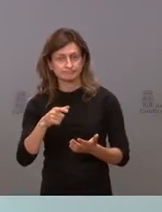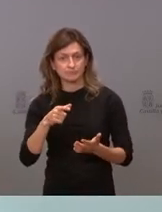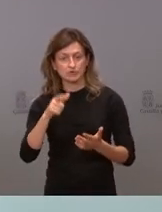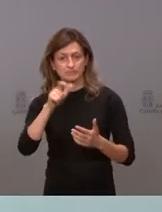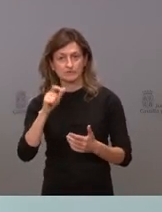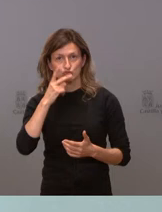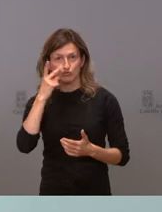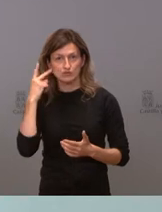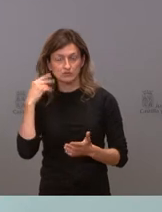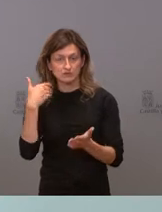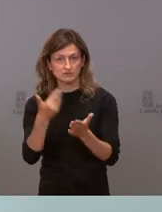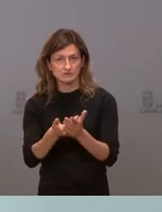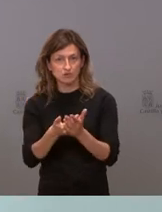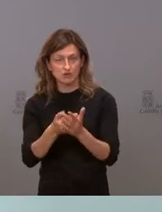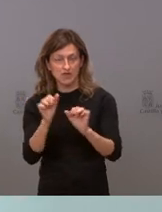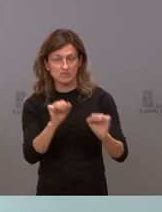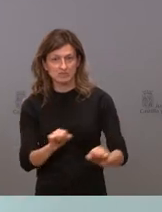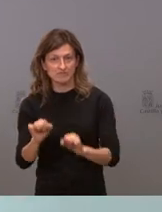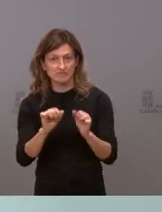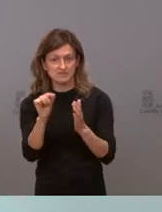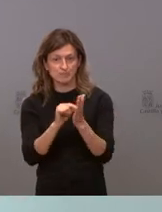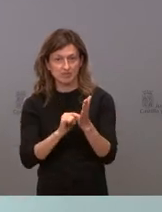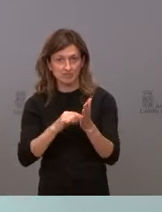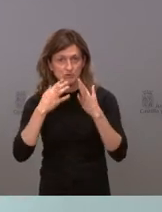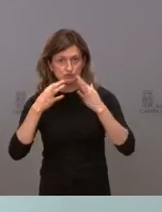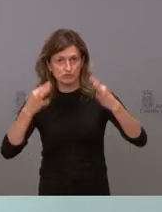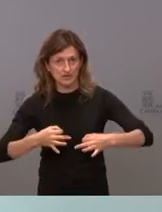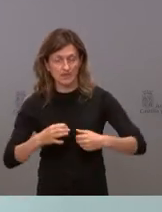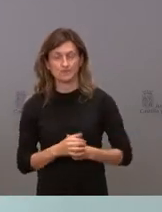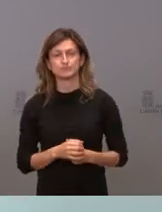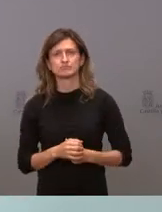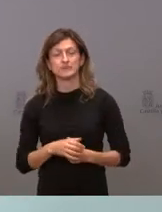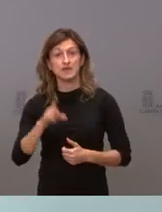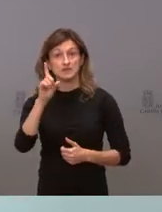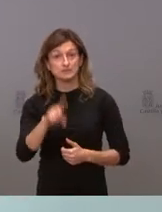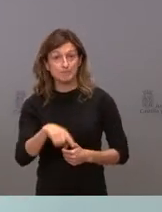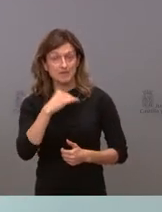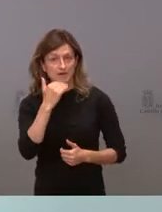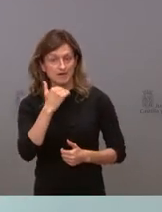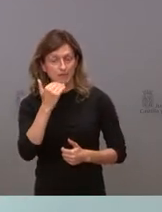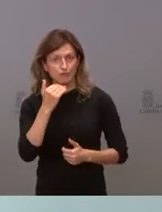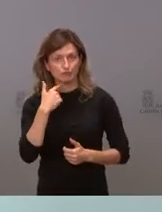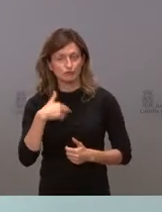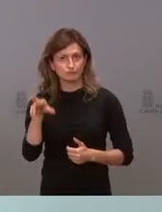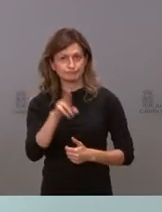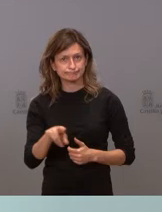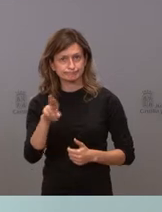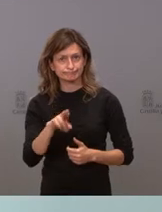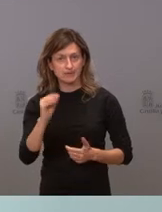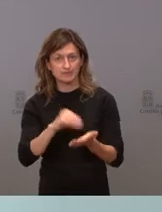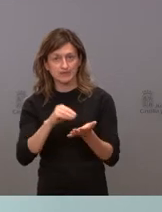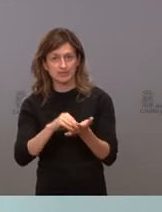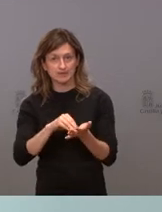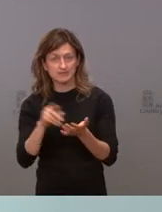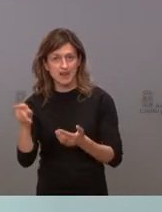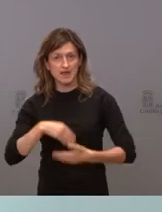años, la defensa de los principios en los que cree, y también algo en lo que he insistido en varias ocasiones,